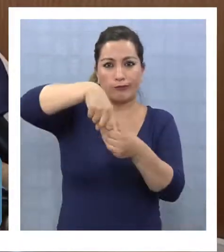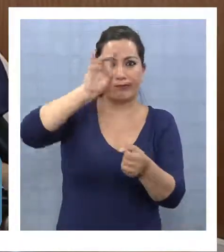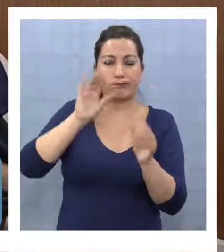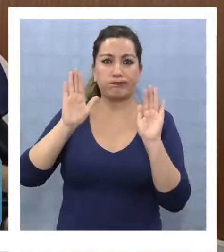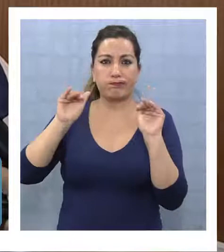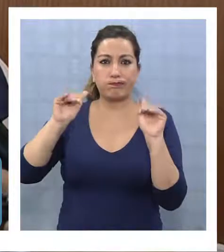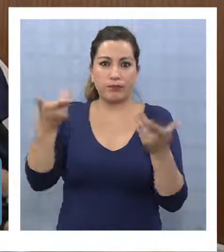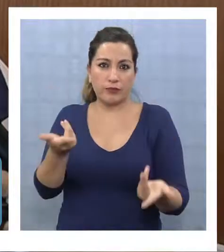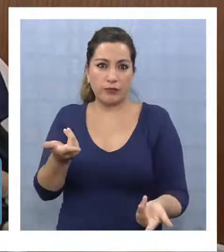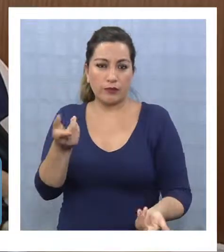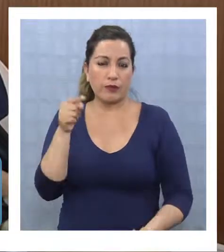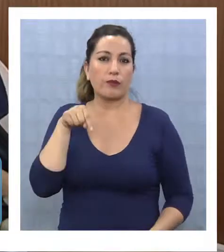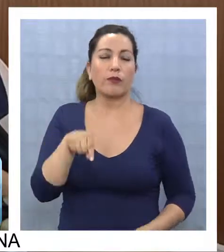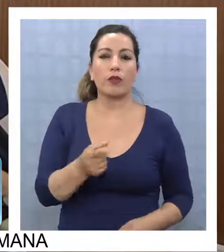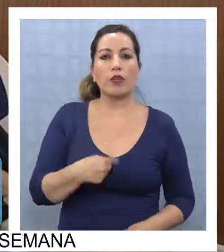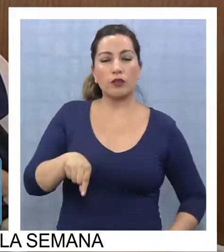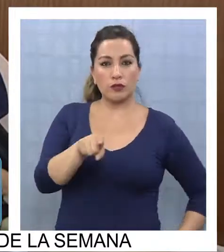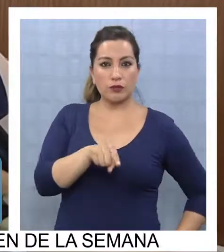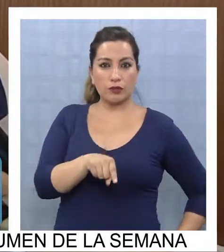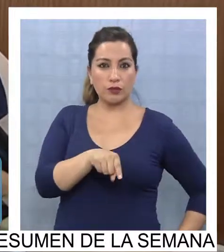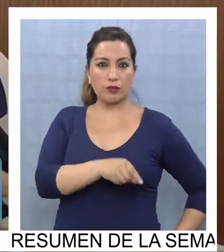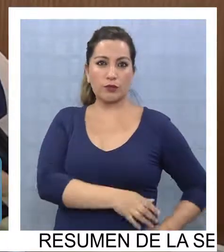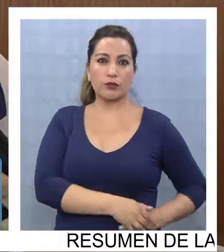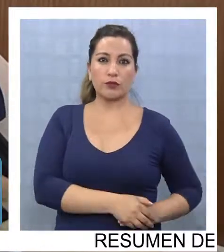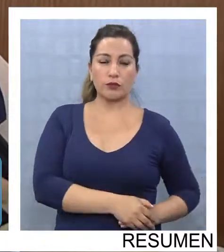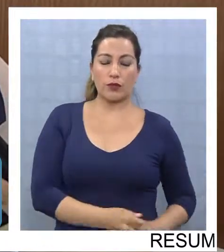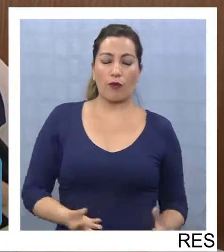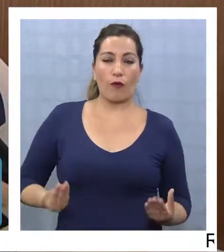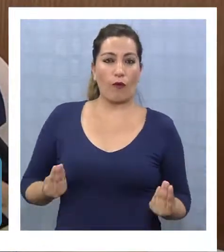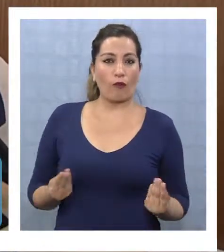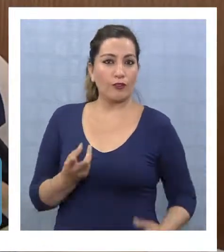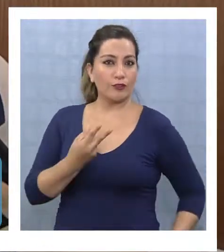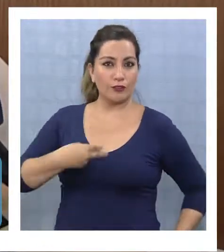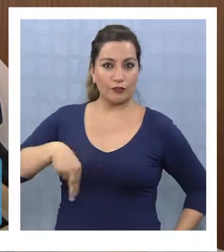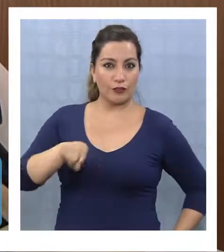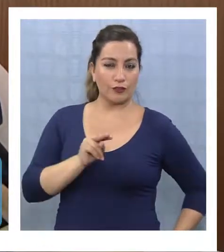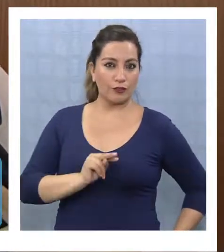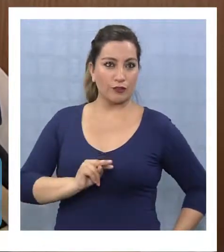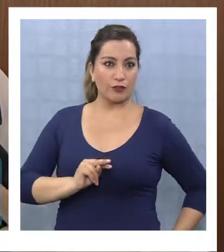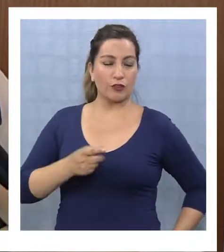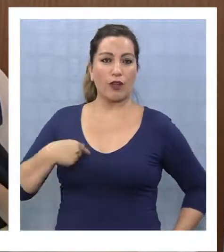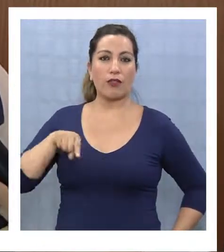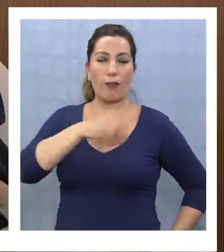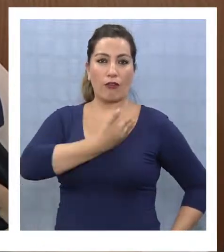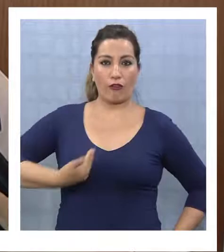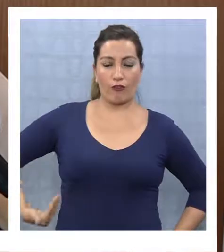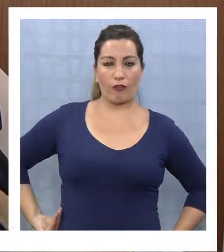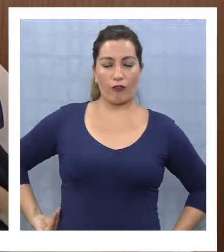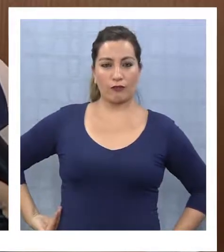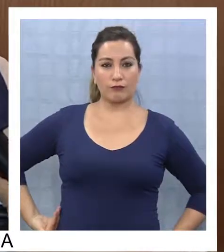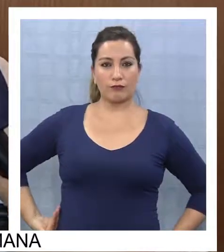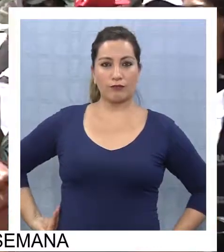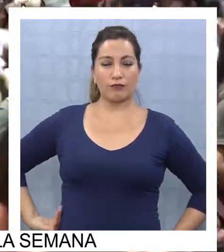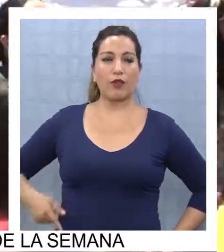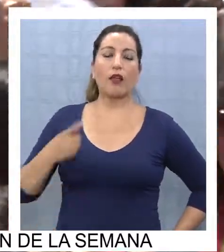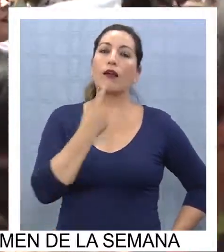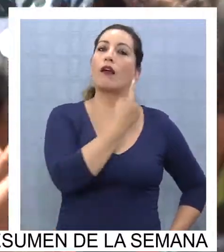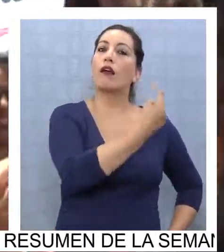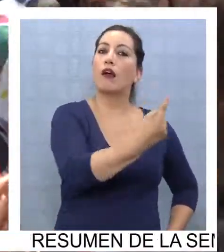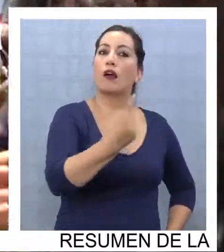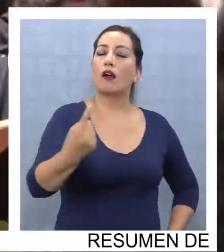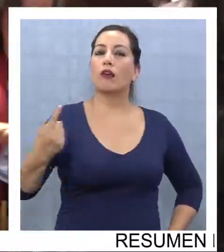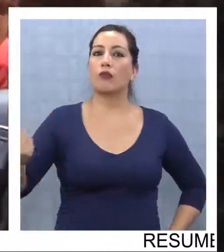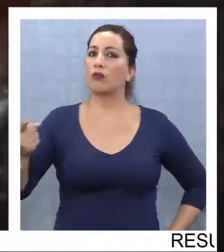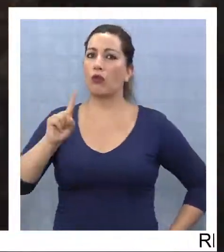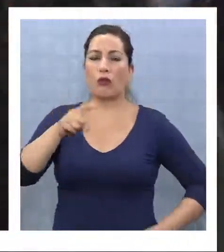desvinculados y que obviamente que nosotros desde el gobierno cada uno no